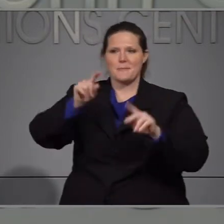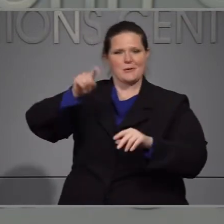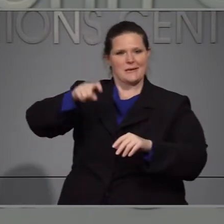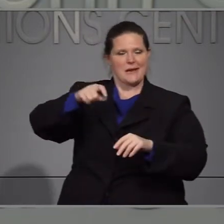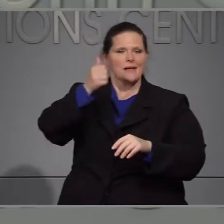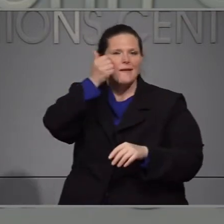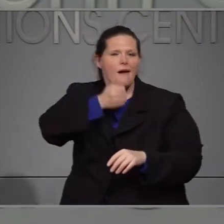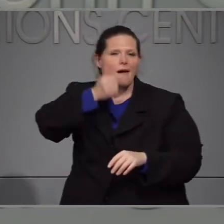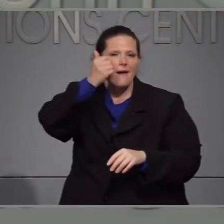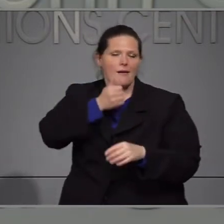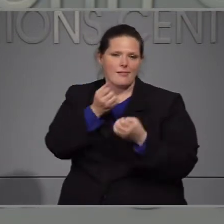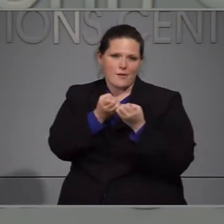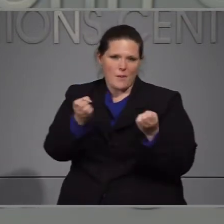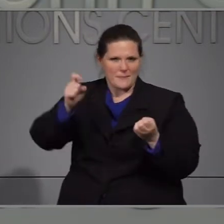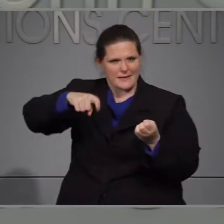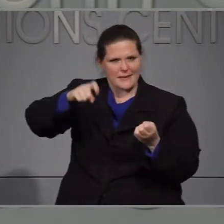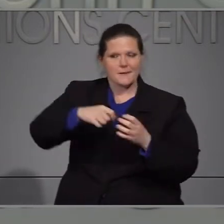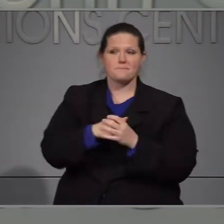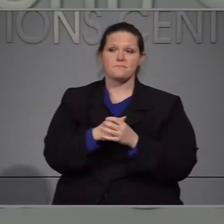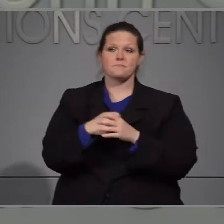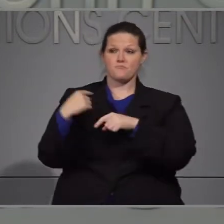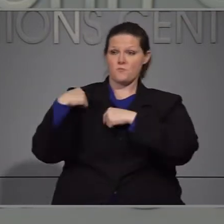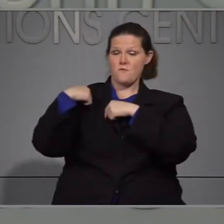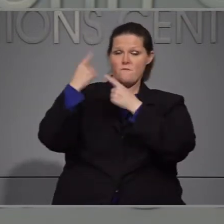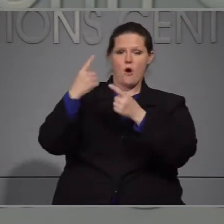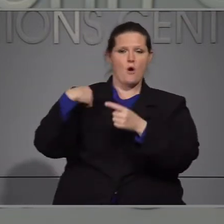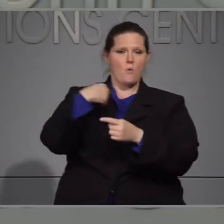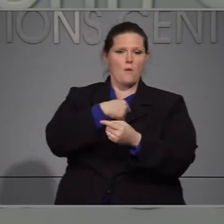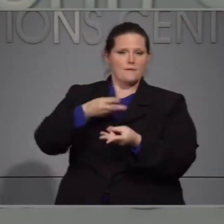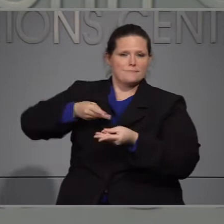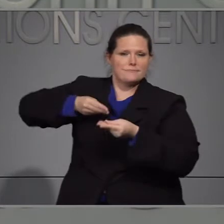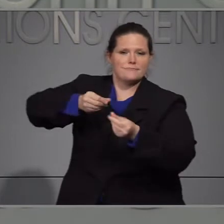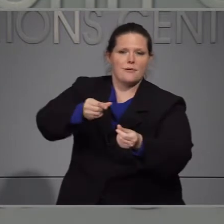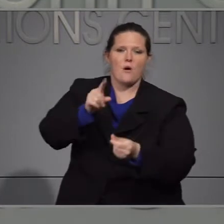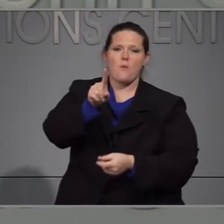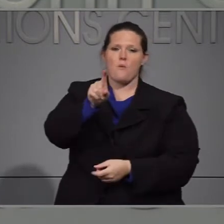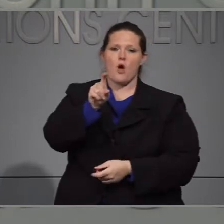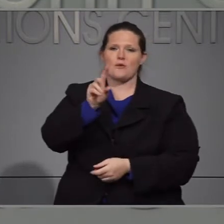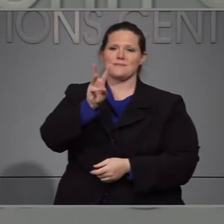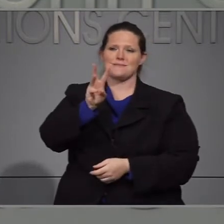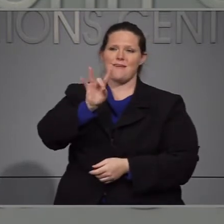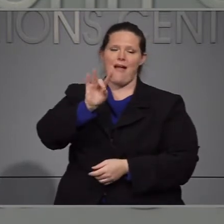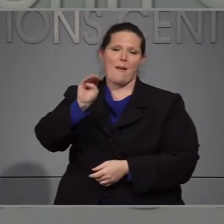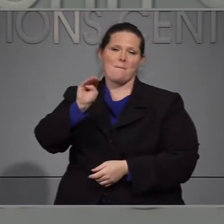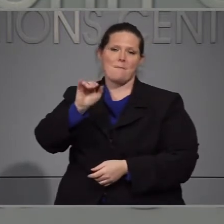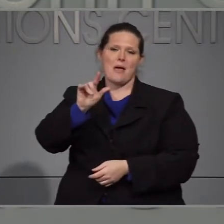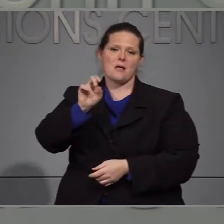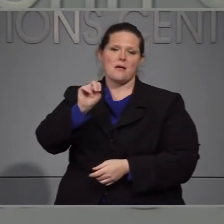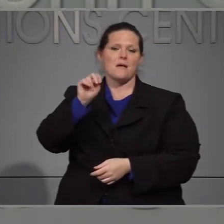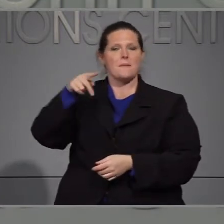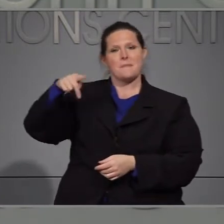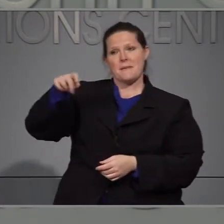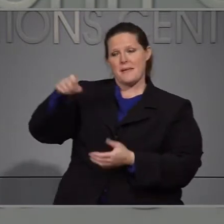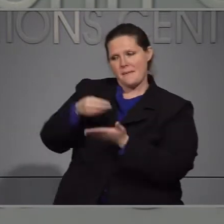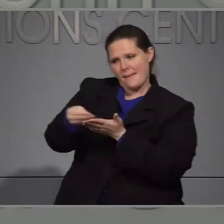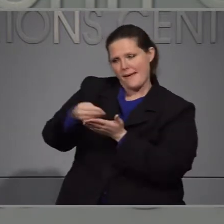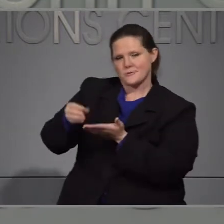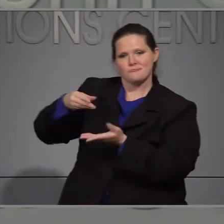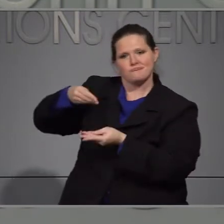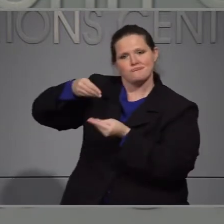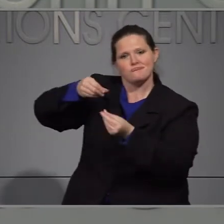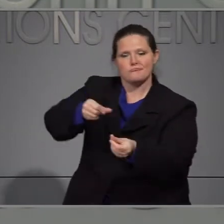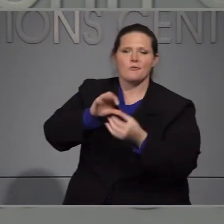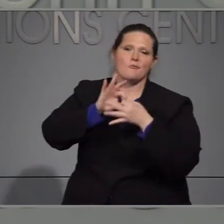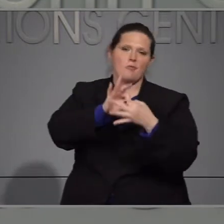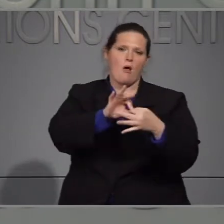hirviendo pedidos de EPP se sigue hirviendo los y hasta ahora hemos invertido más de ciento sesenta millones